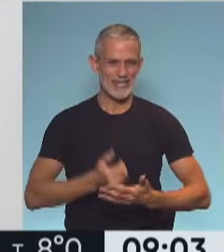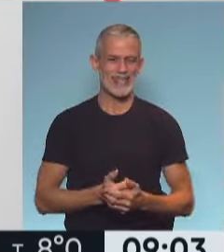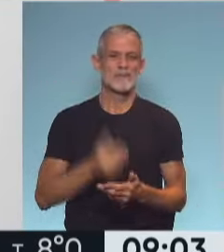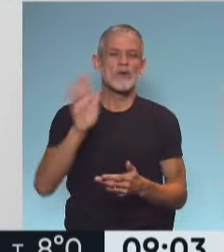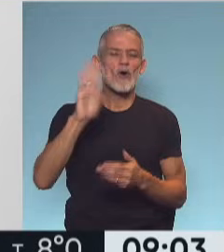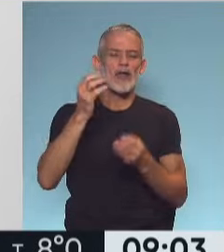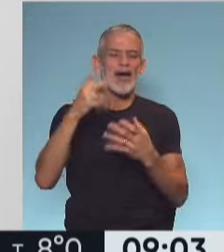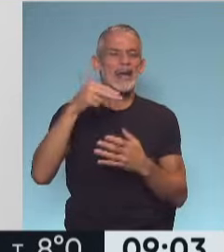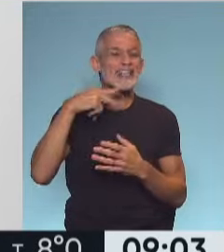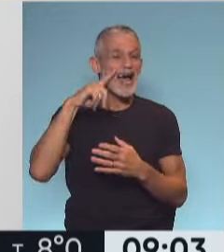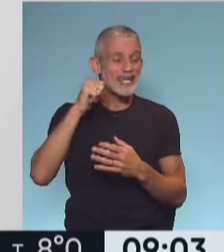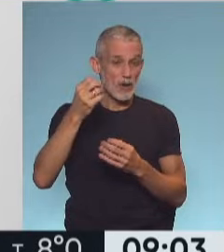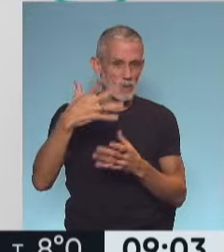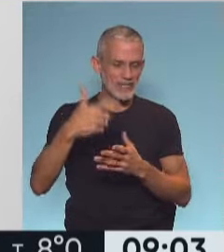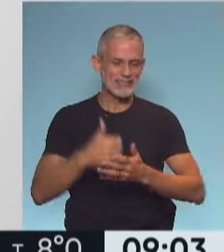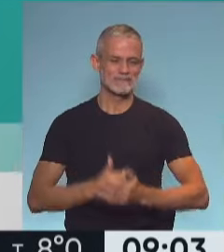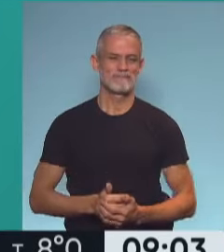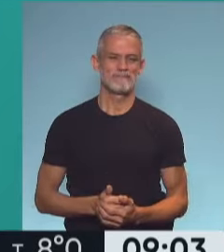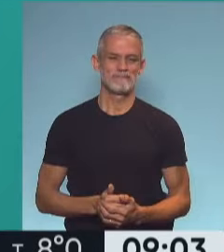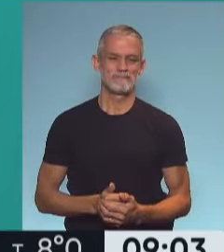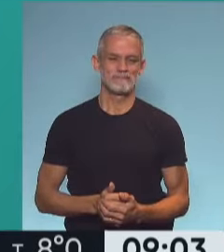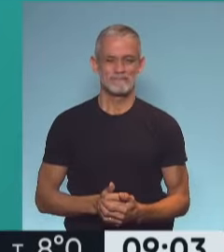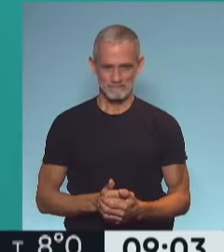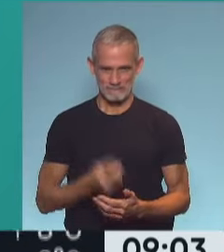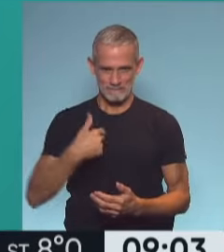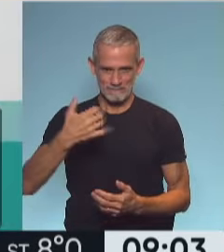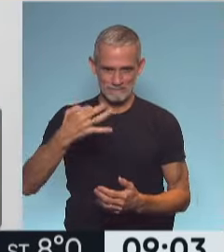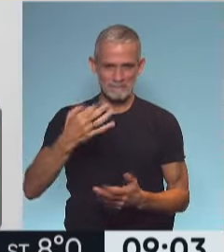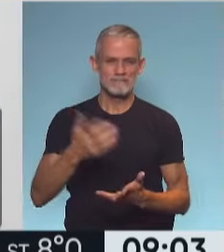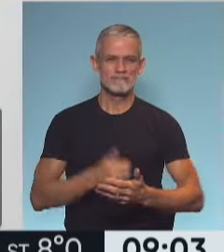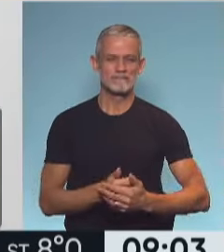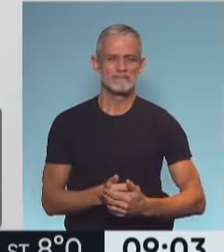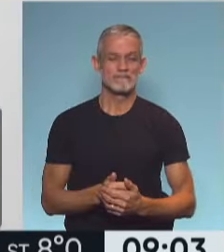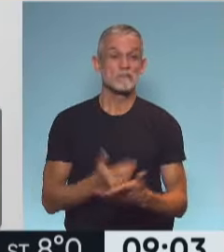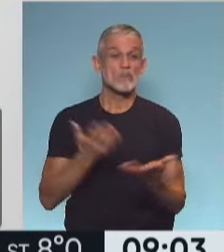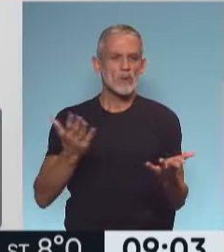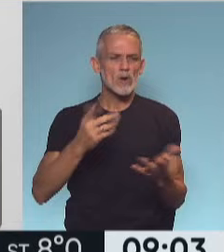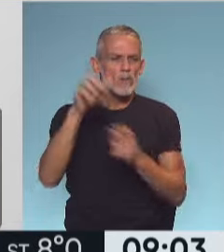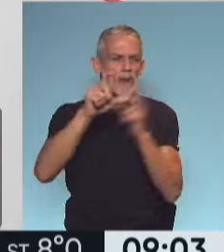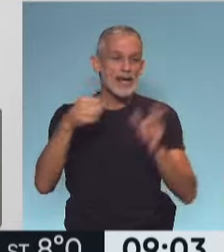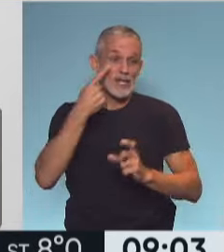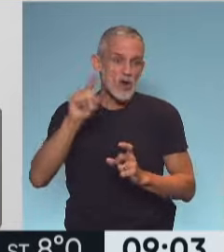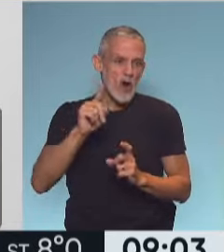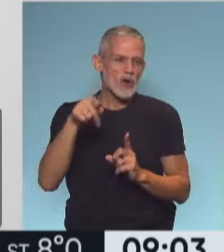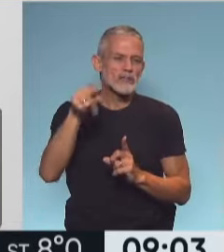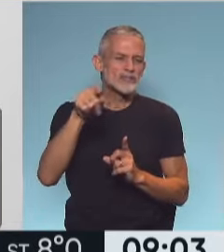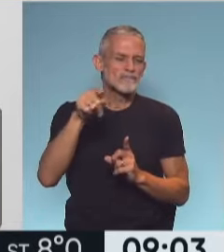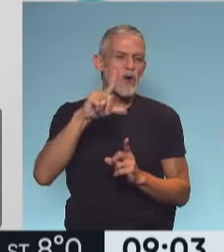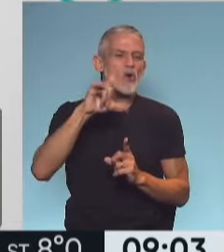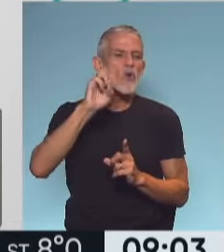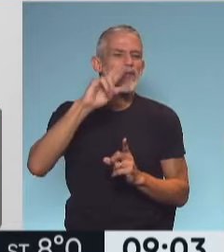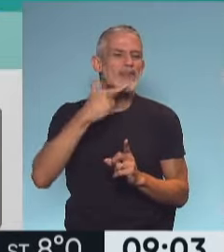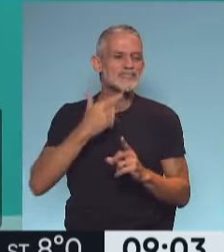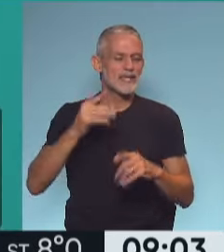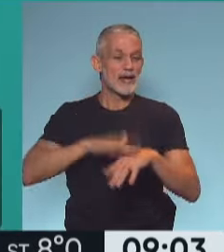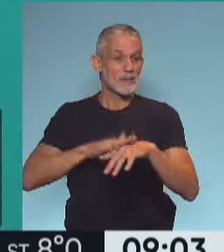Hola, Natalia. Hola, Natalia. Buen día. Bien. Bien. Muy bien. Para la gente que no te conoce, le contamos que Lourdes está a cargo